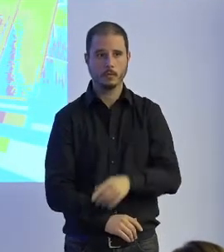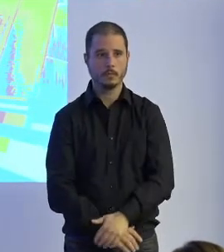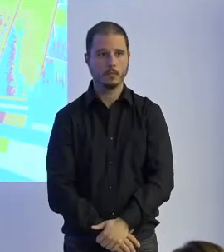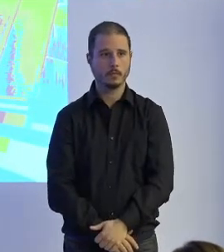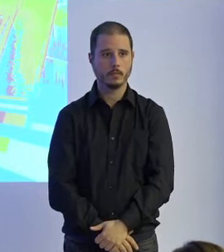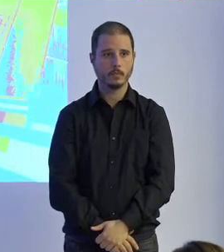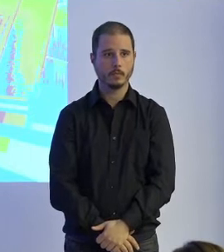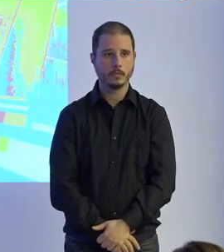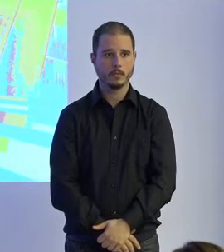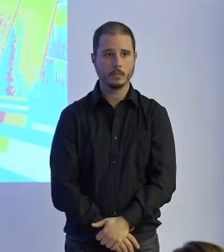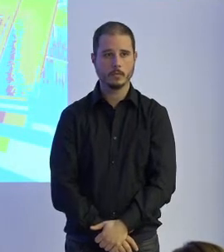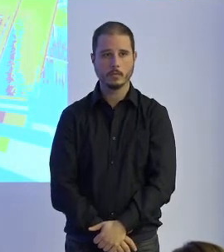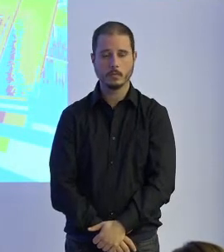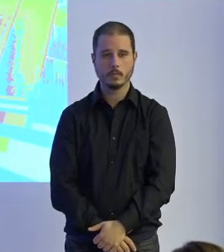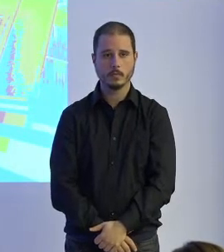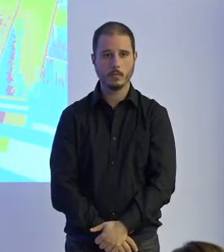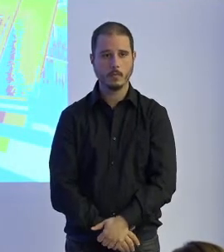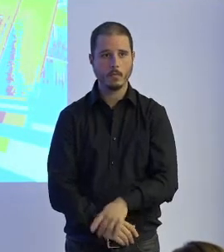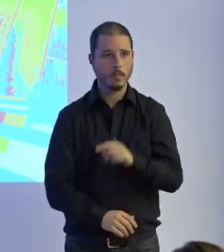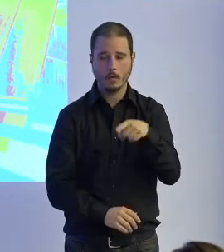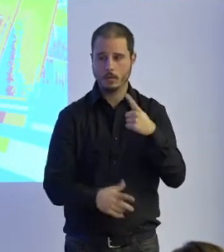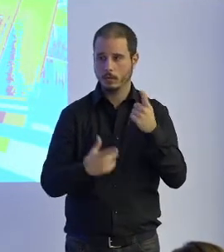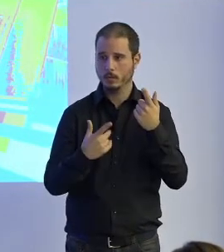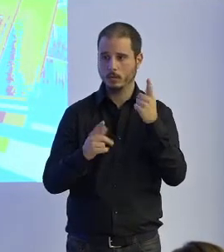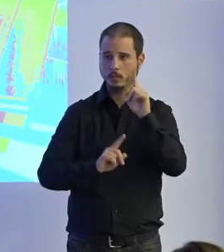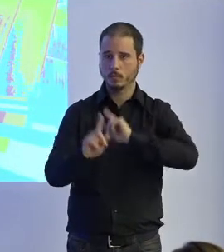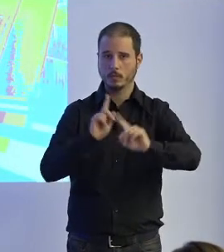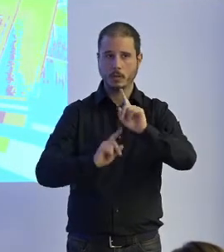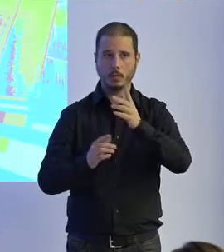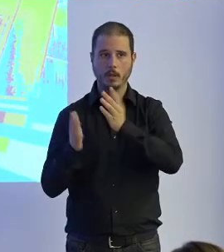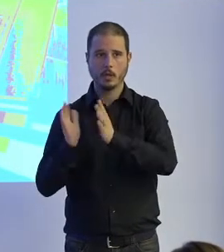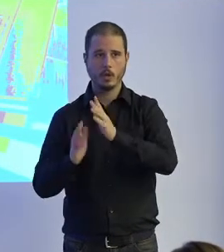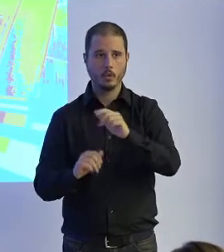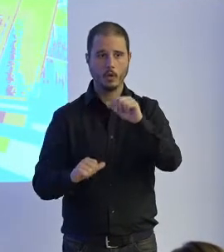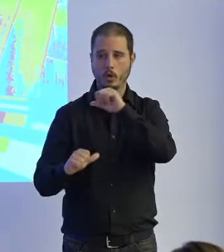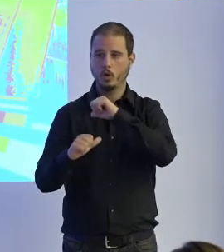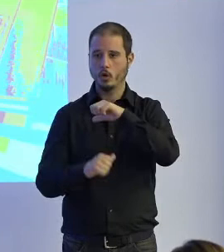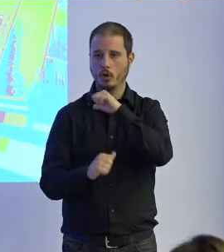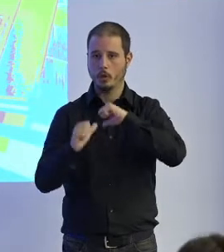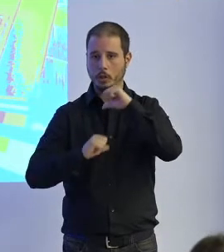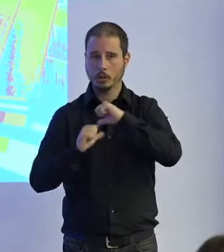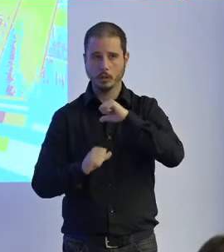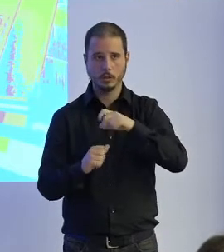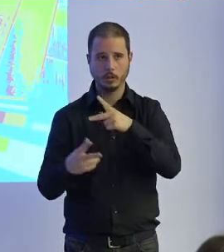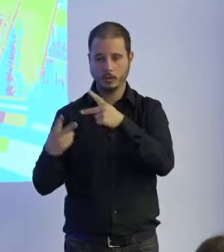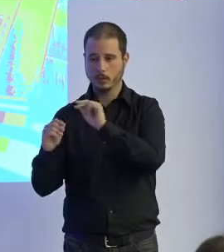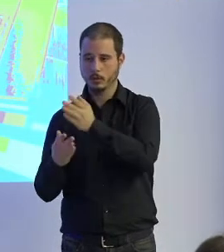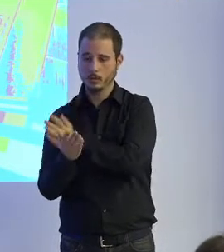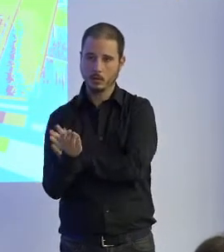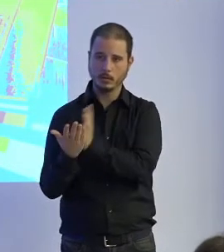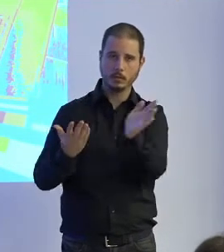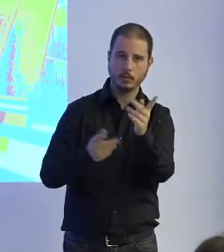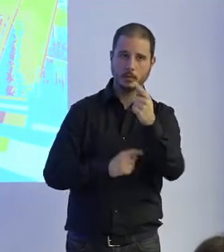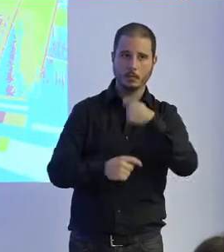esto habíamos veníamos con el problema de que hacíamos con los robots en los quirófanos y entonces empezamos a ver que había en el mercado